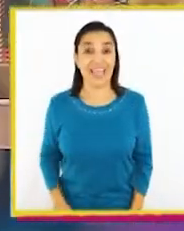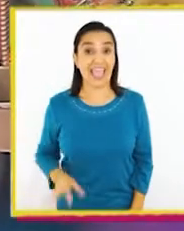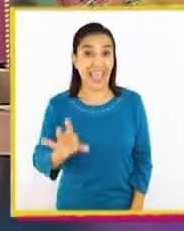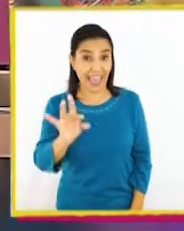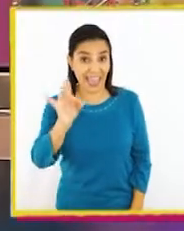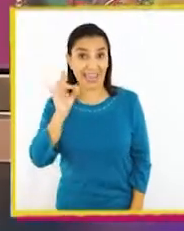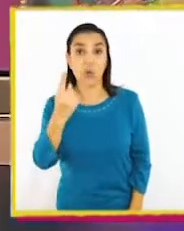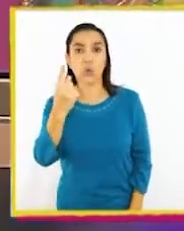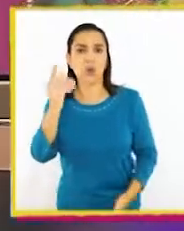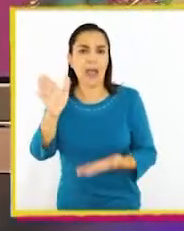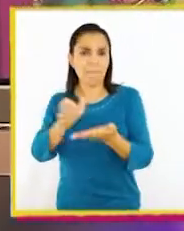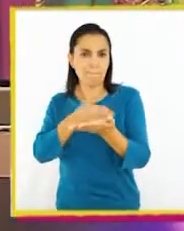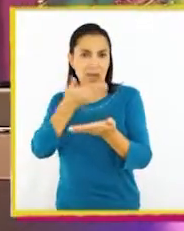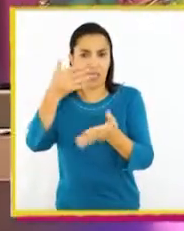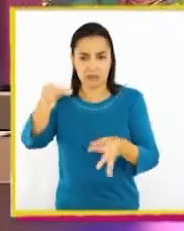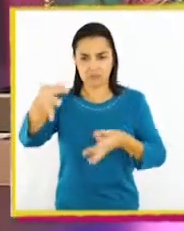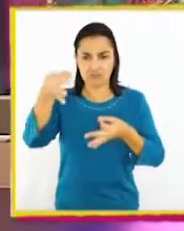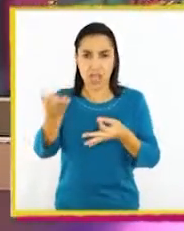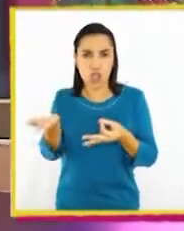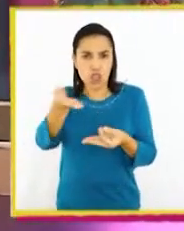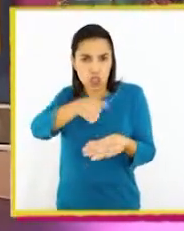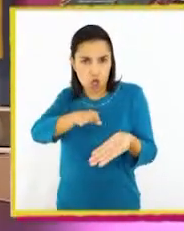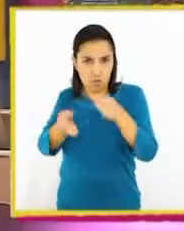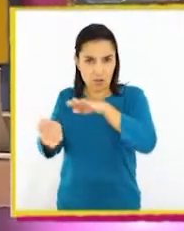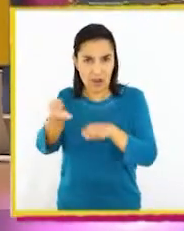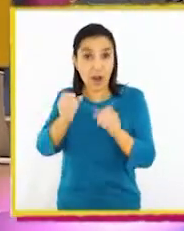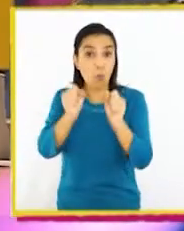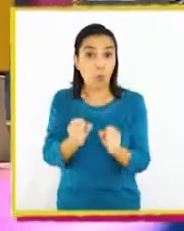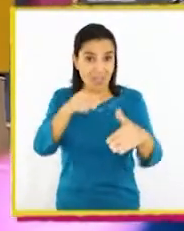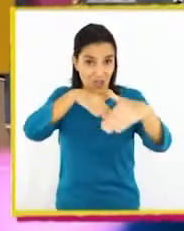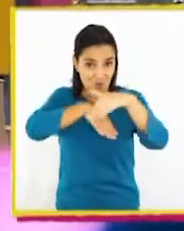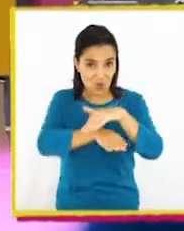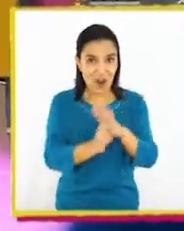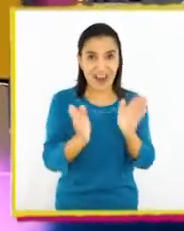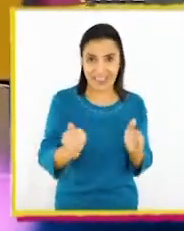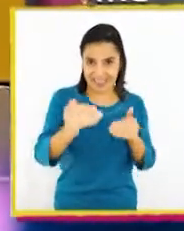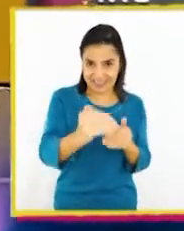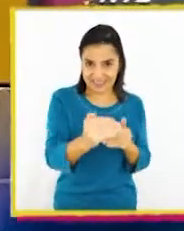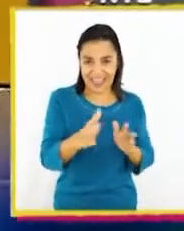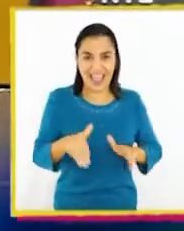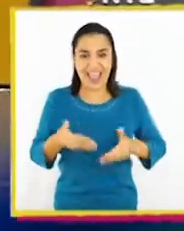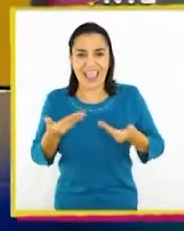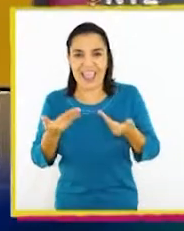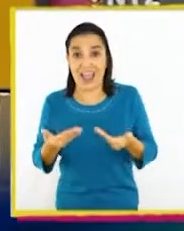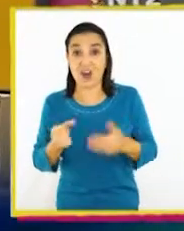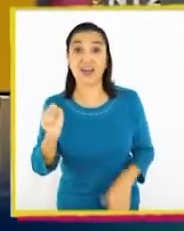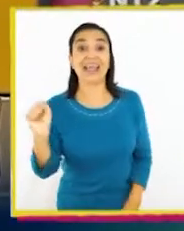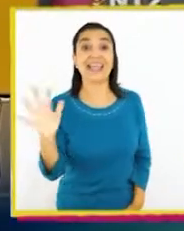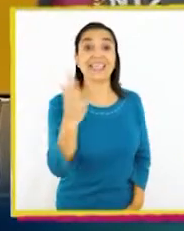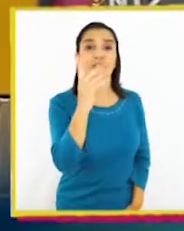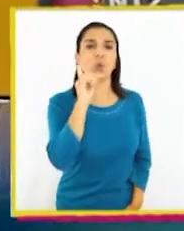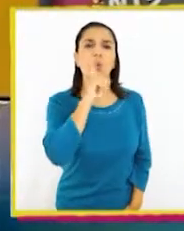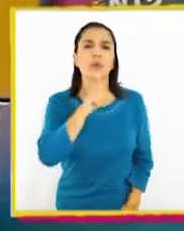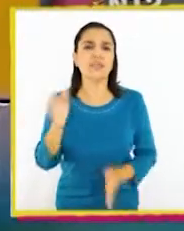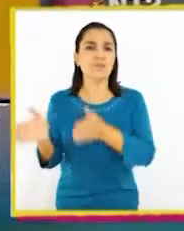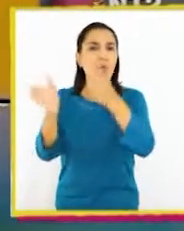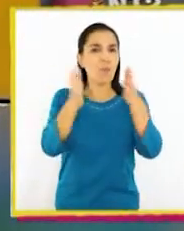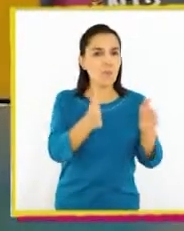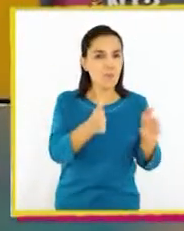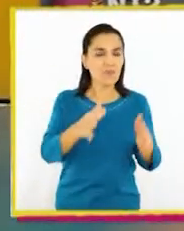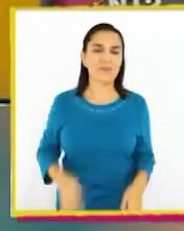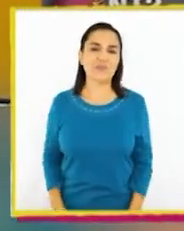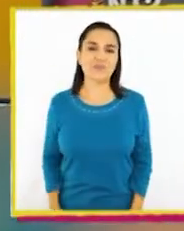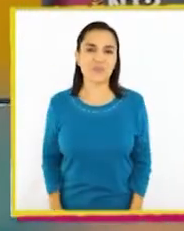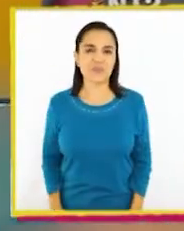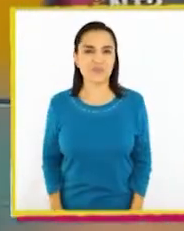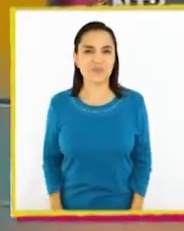elegir una página y doblarla para que quepa en tu cápsula. Ahora, nuestro quinto y último paso...